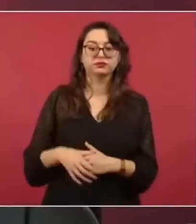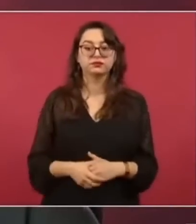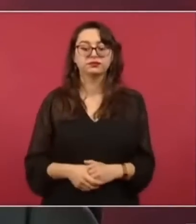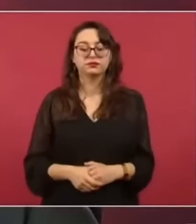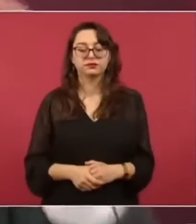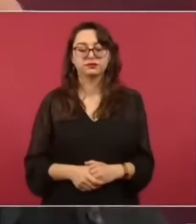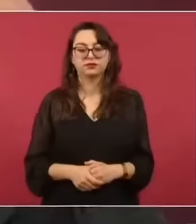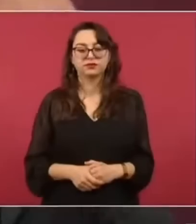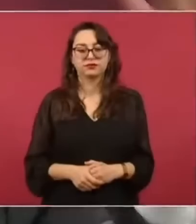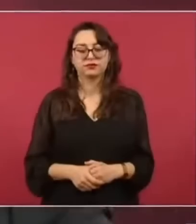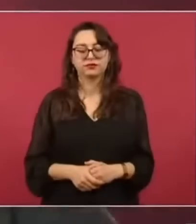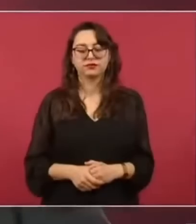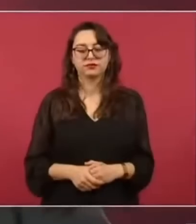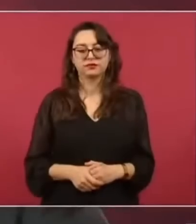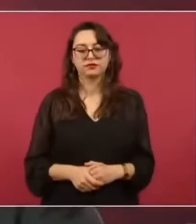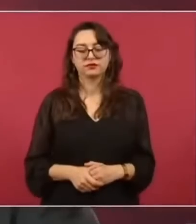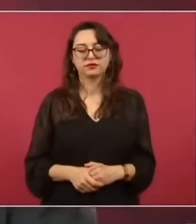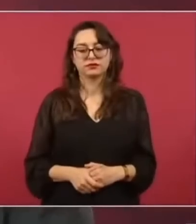cuando